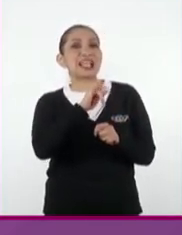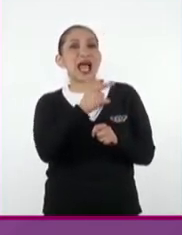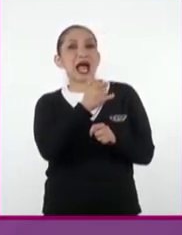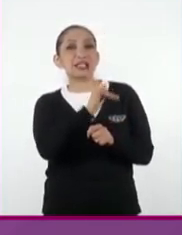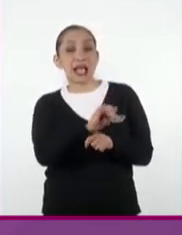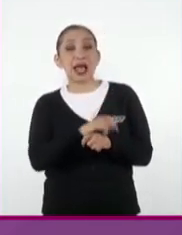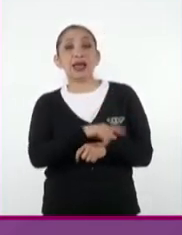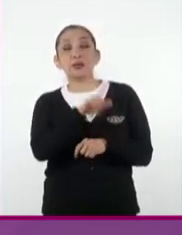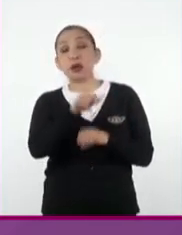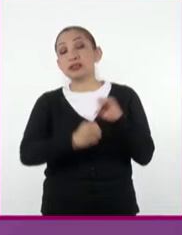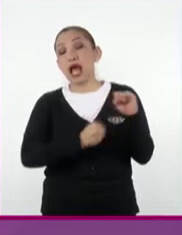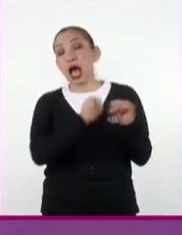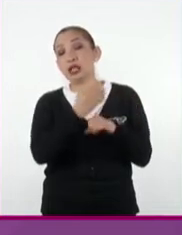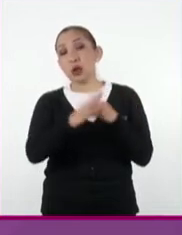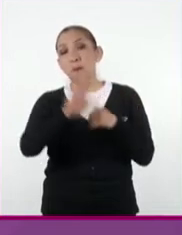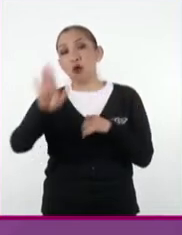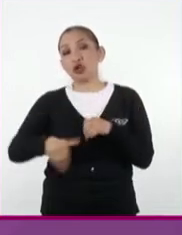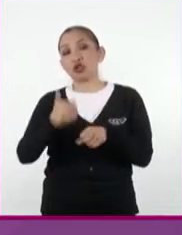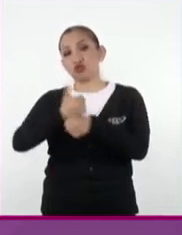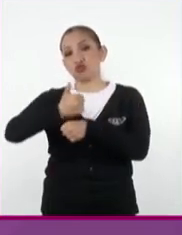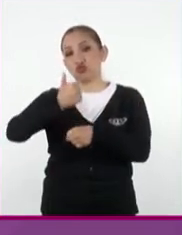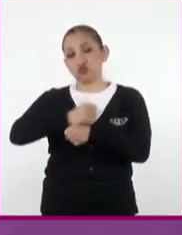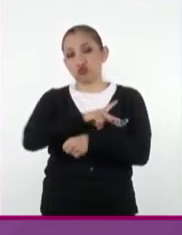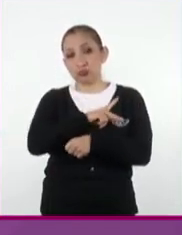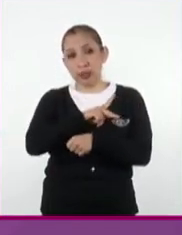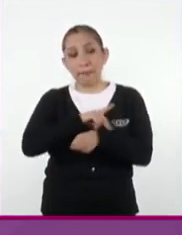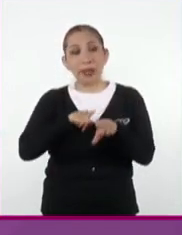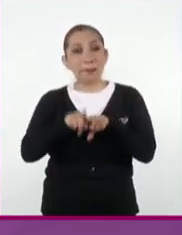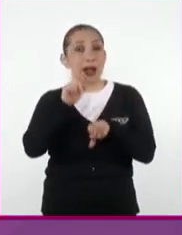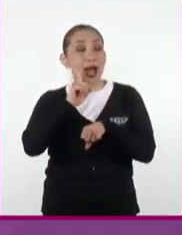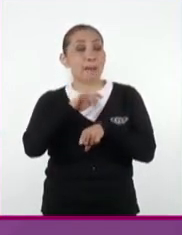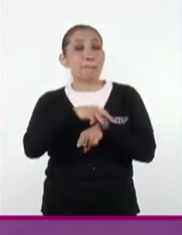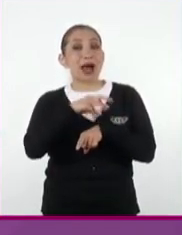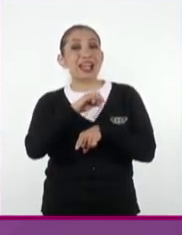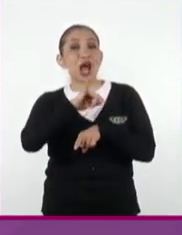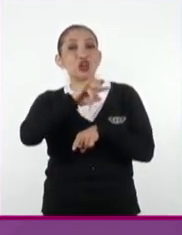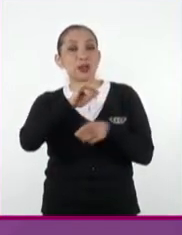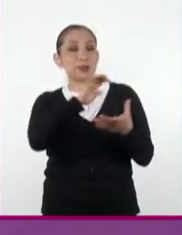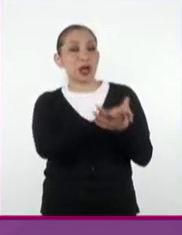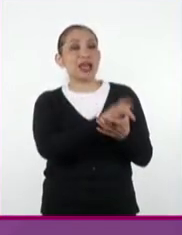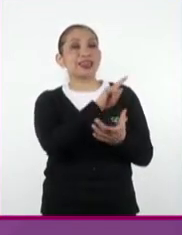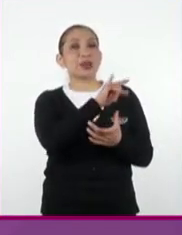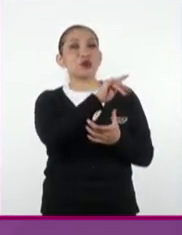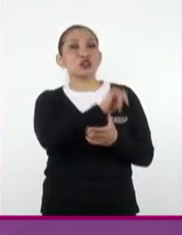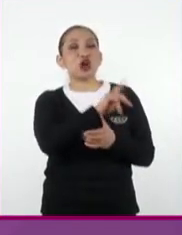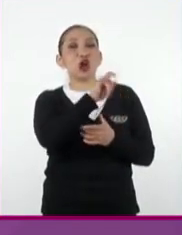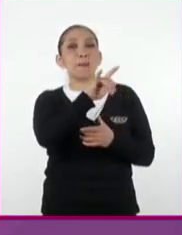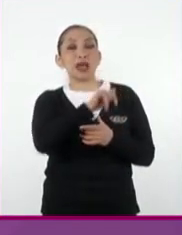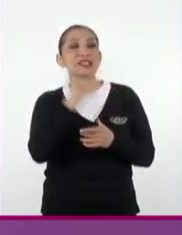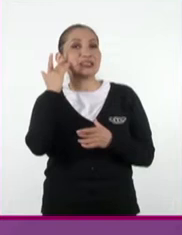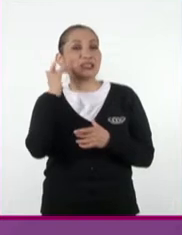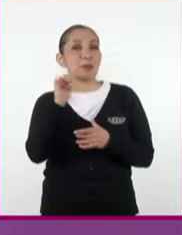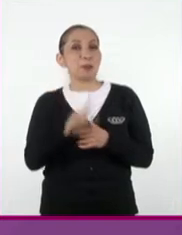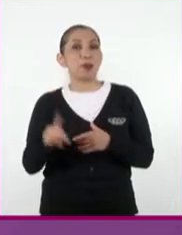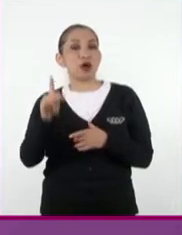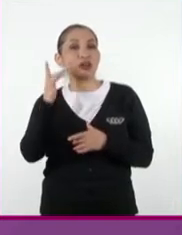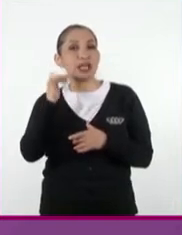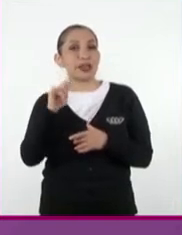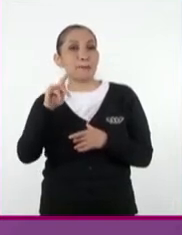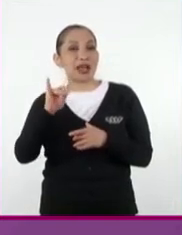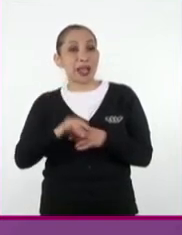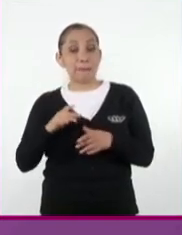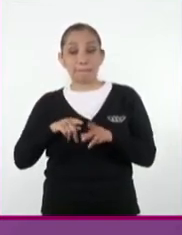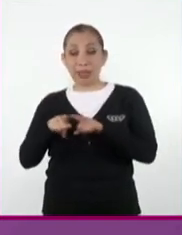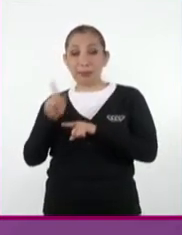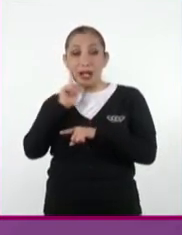A los pocos años, murieron mis abuelos. Mi hermana María Josefa casó con Tiburcio López, del pueblo de Santa María. Mi hermana